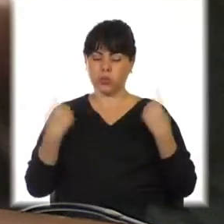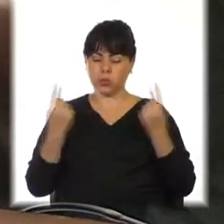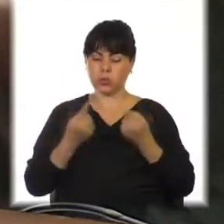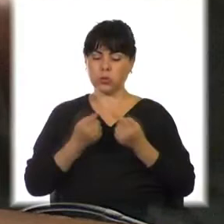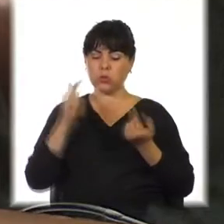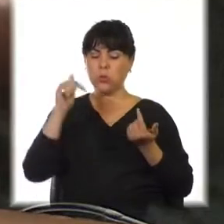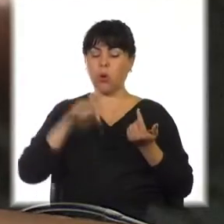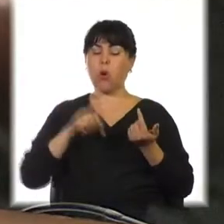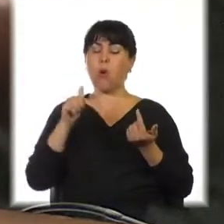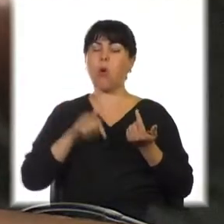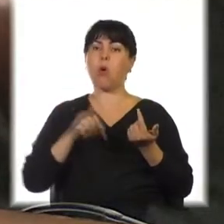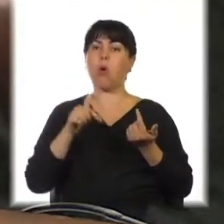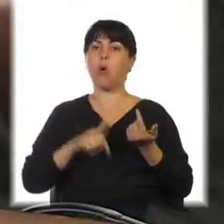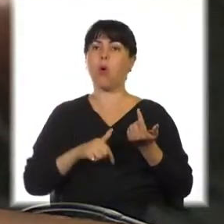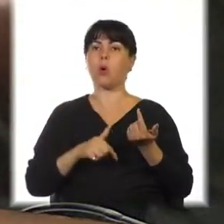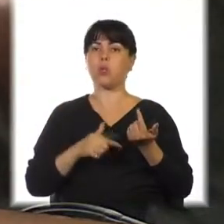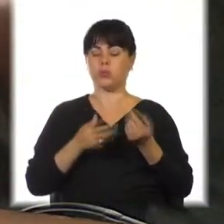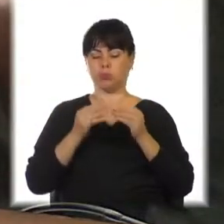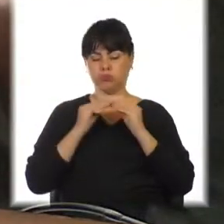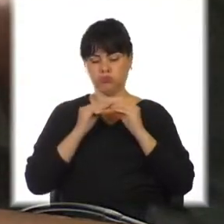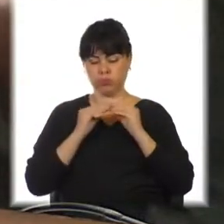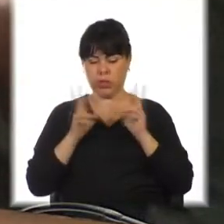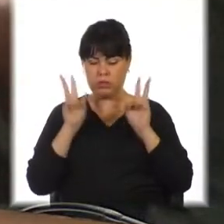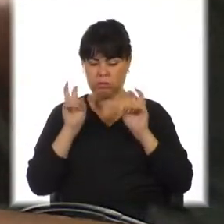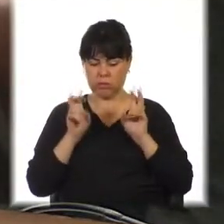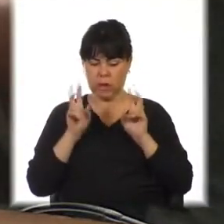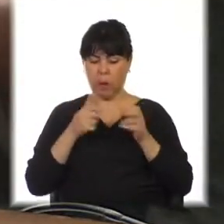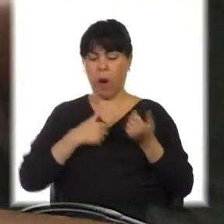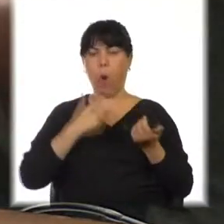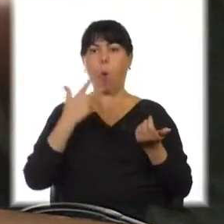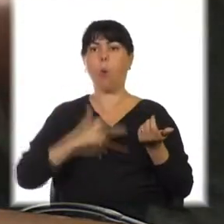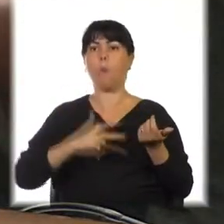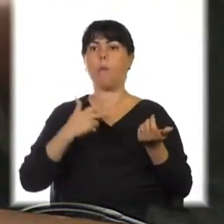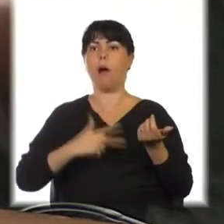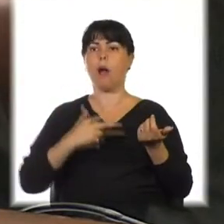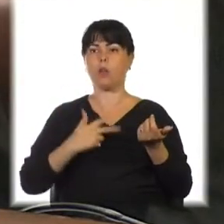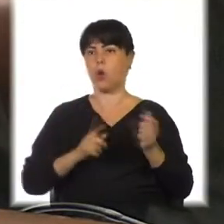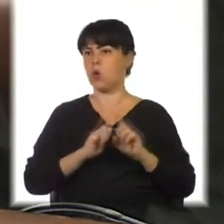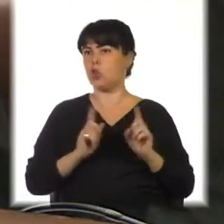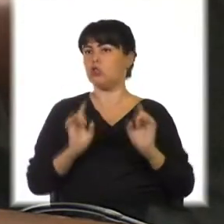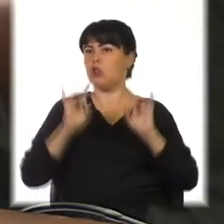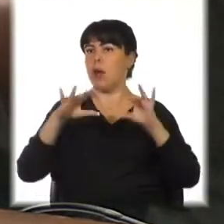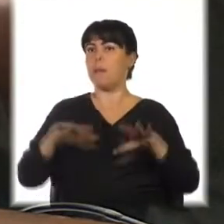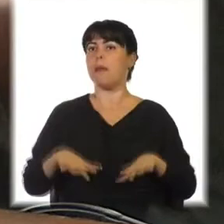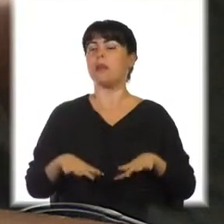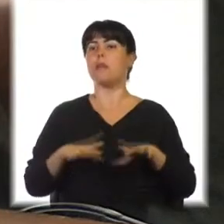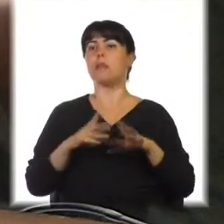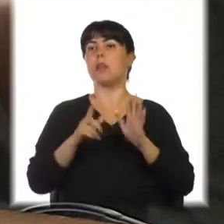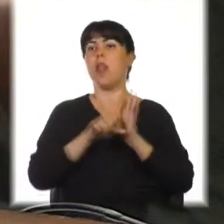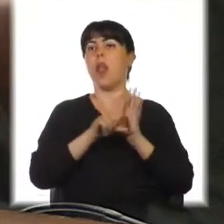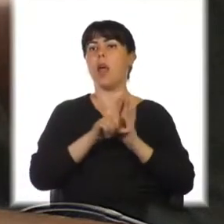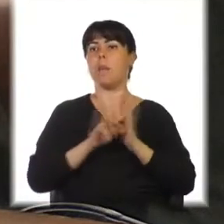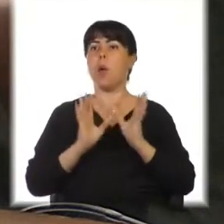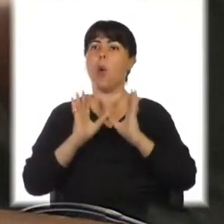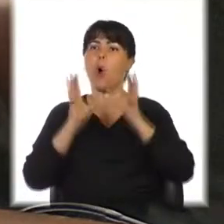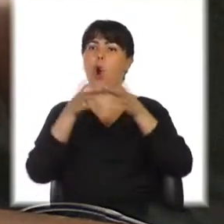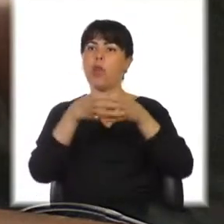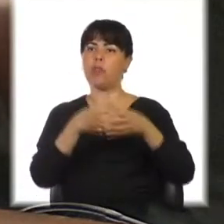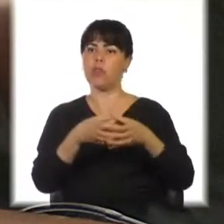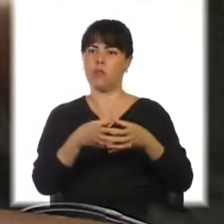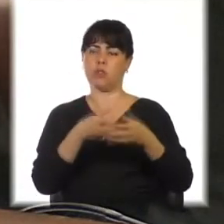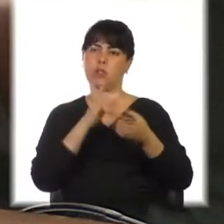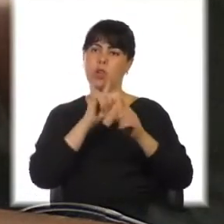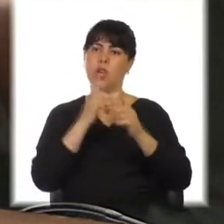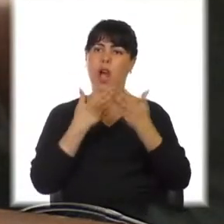es un asunto humano, no es solo una ley para un colectivo, nos habla de la vida